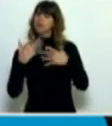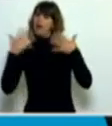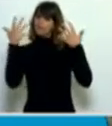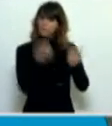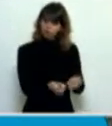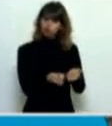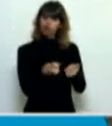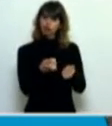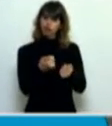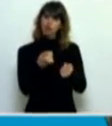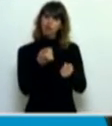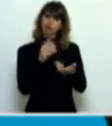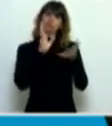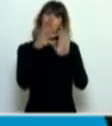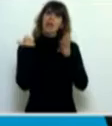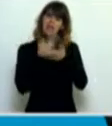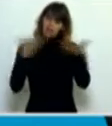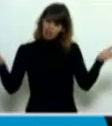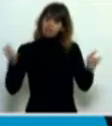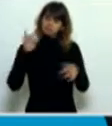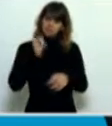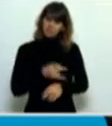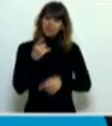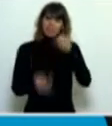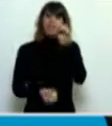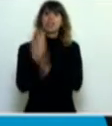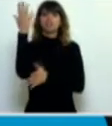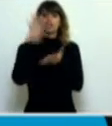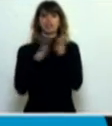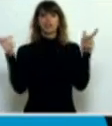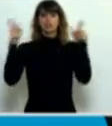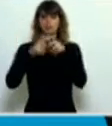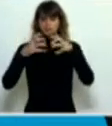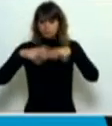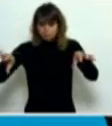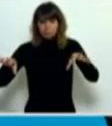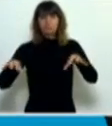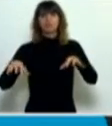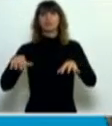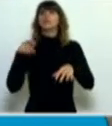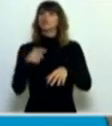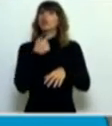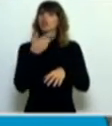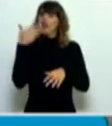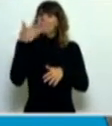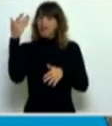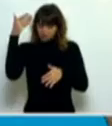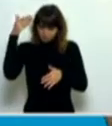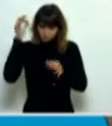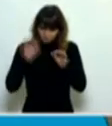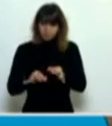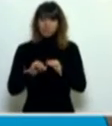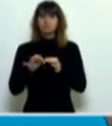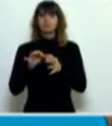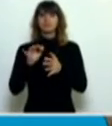esta creación de la comisión bicameral y me voy a referir puntualmente en algo